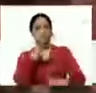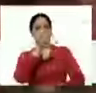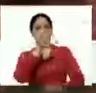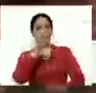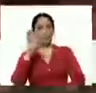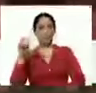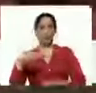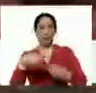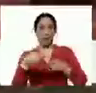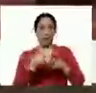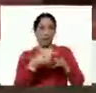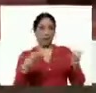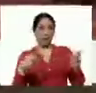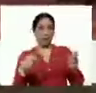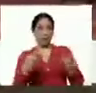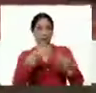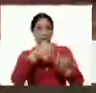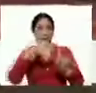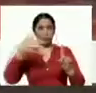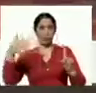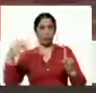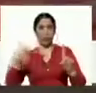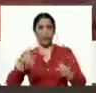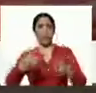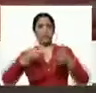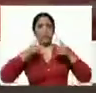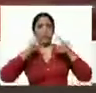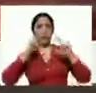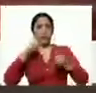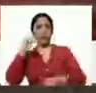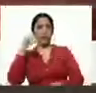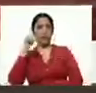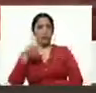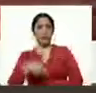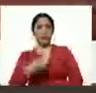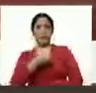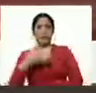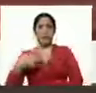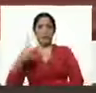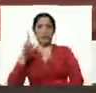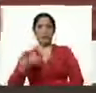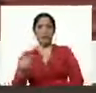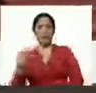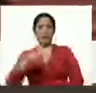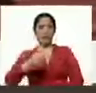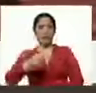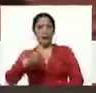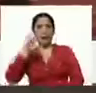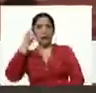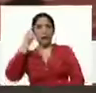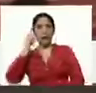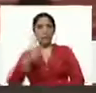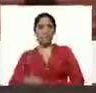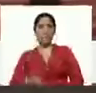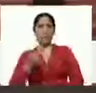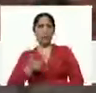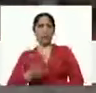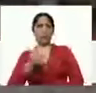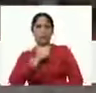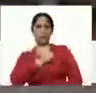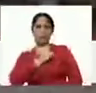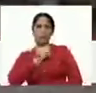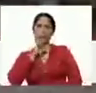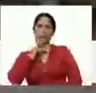hectáreas en cereales en maíz amarillo y en maíz blanco así como en arroz importante camarada